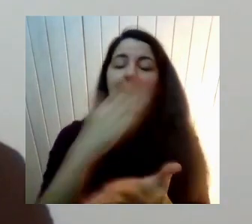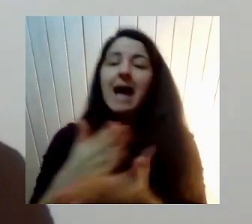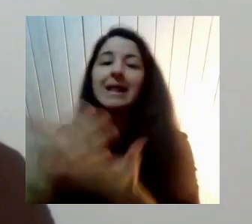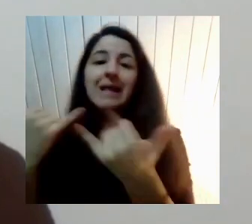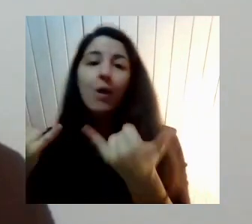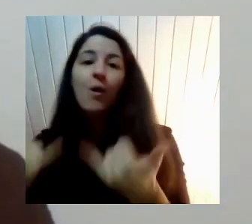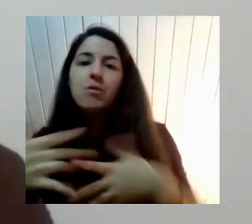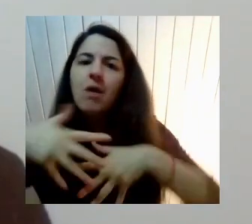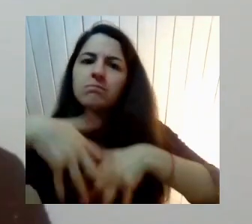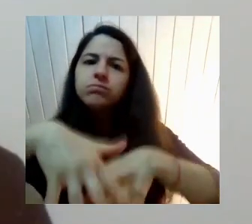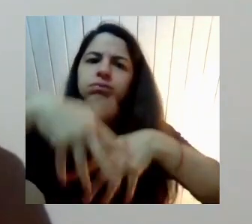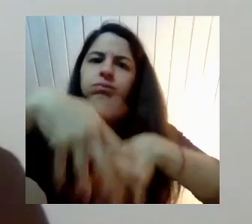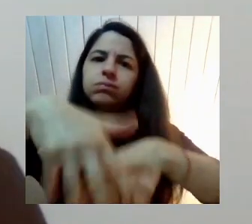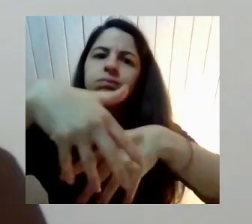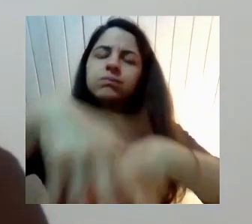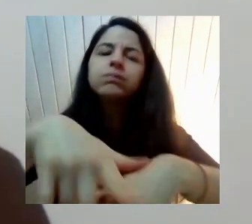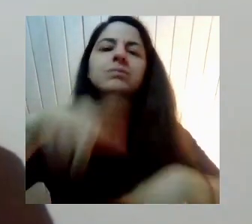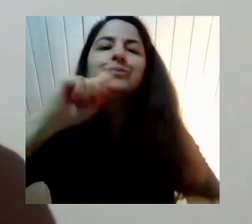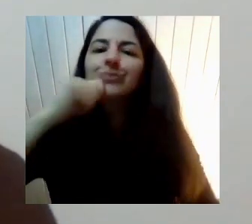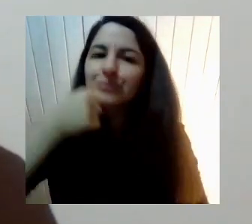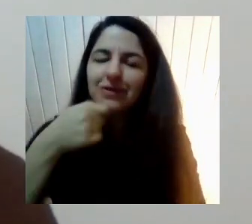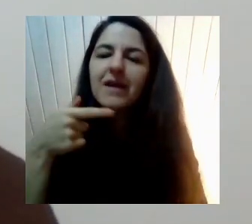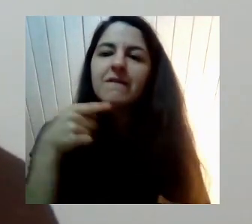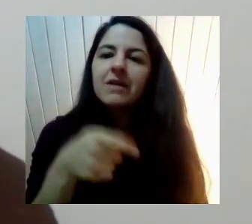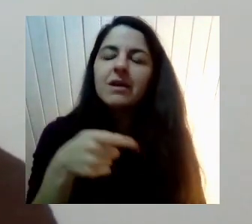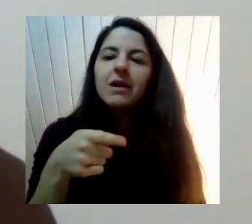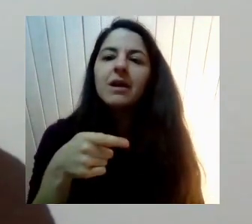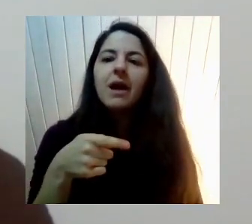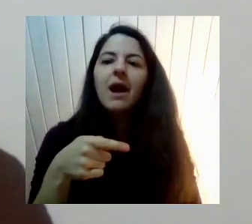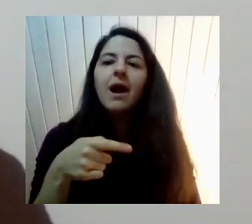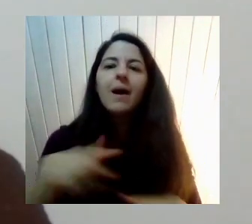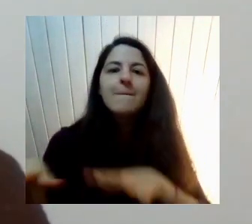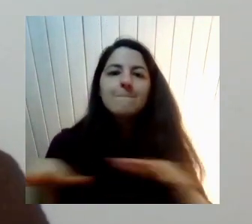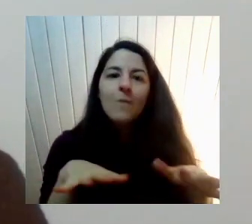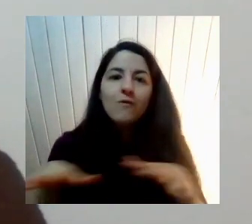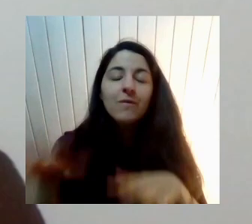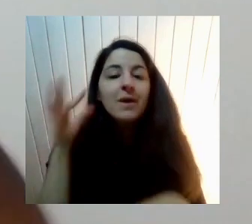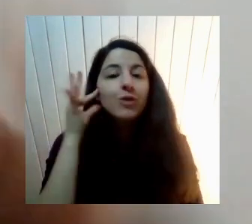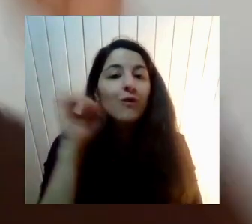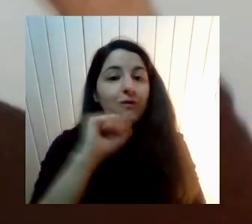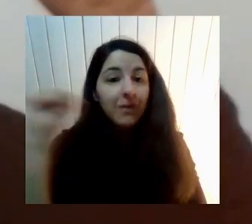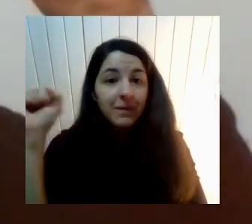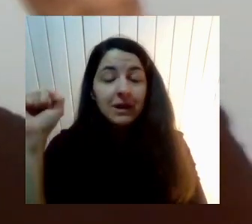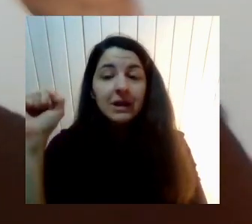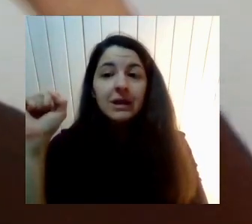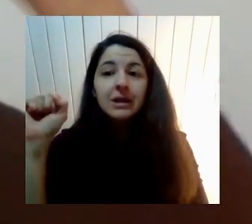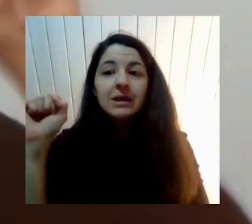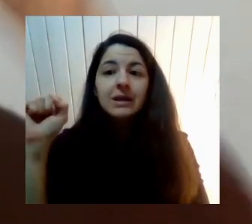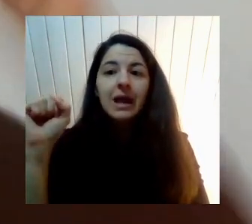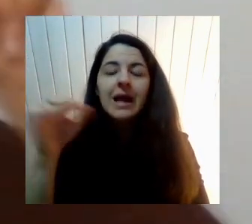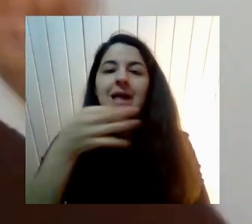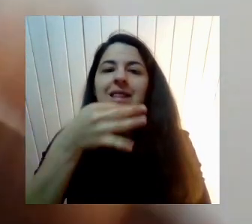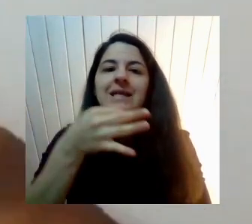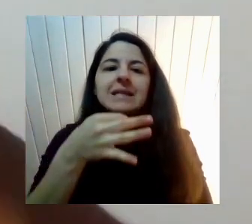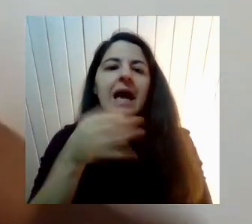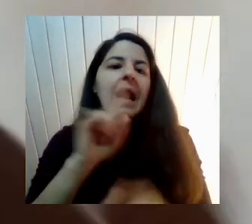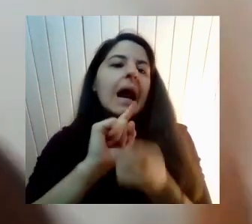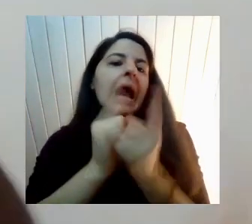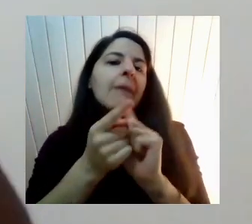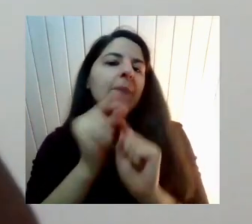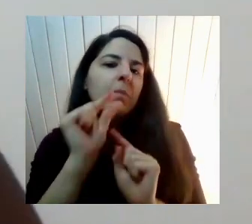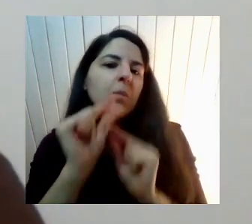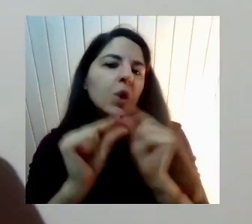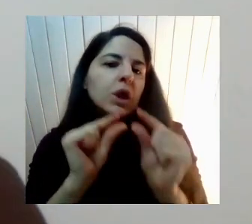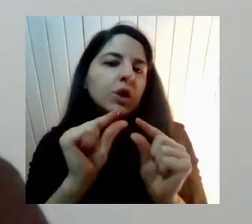Que es la totalidad Que tiene El movimiento feminista Y la teoría feminista Que no es cambiar Cositas De a poquito Sino querer